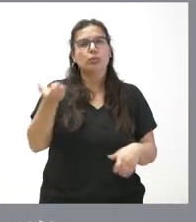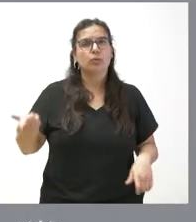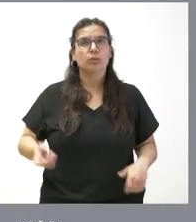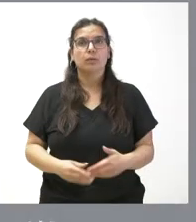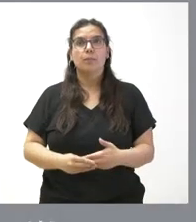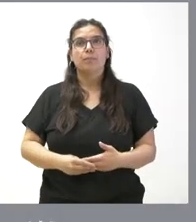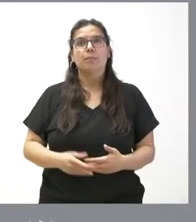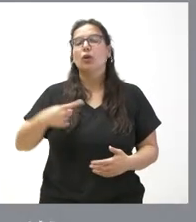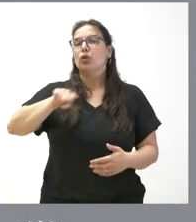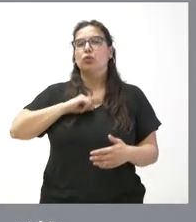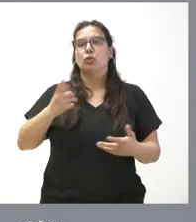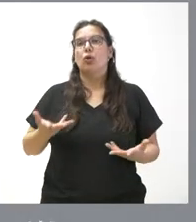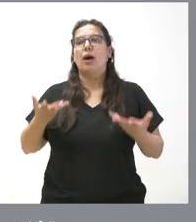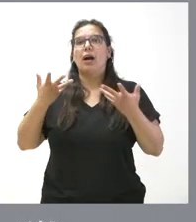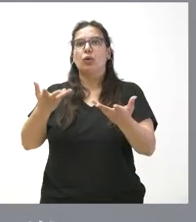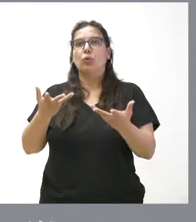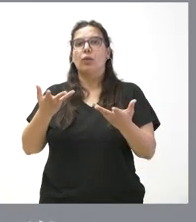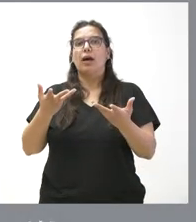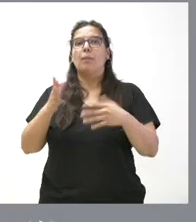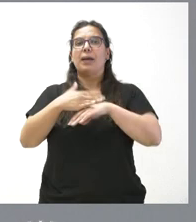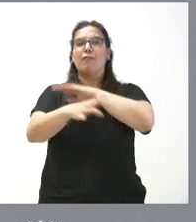Nosotros no damos ayudas a fondos de inversión, damos ayudas a empresas.